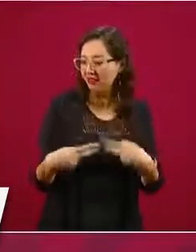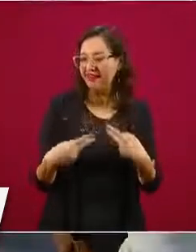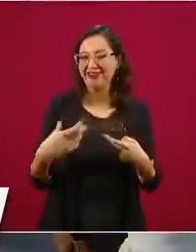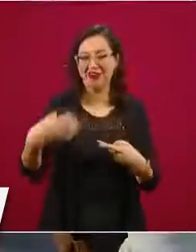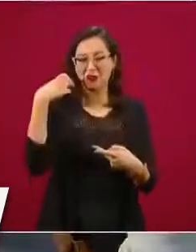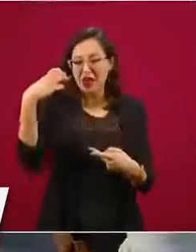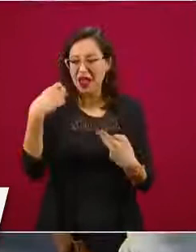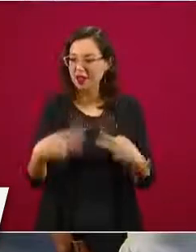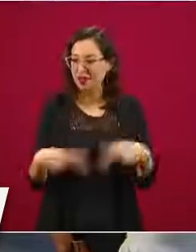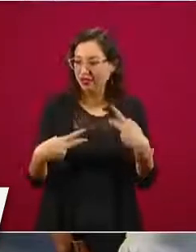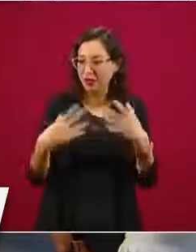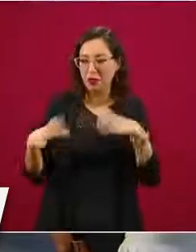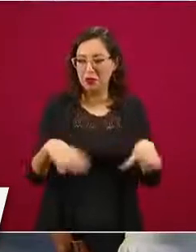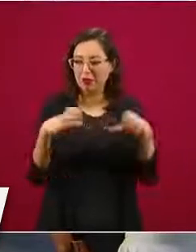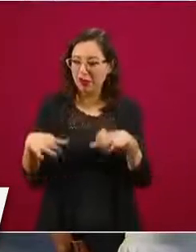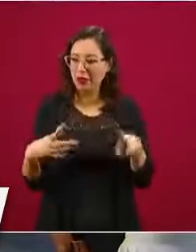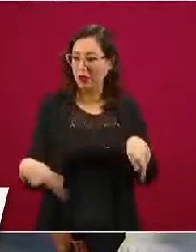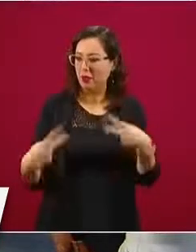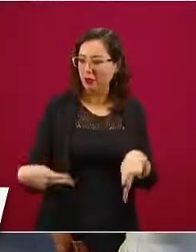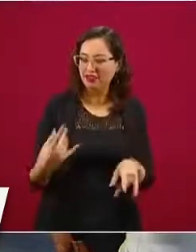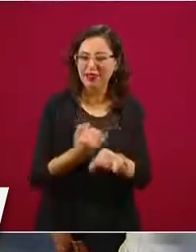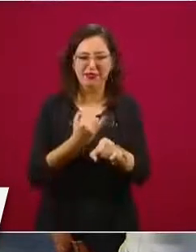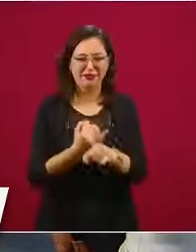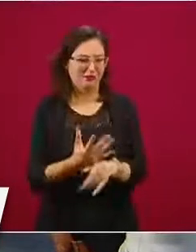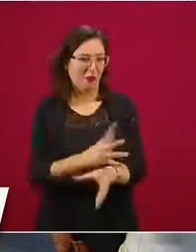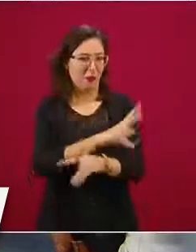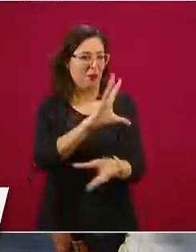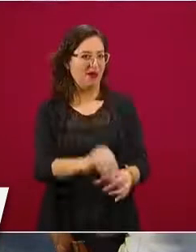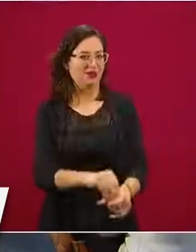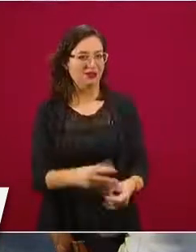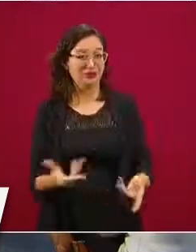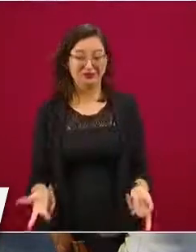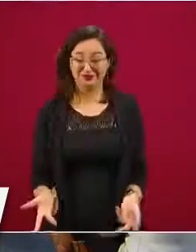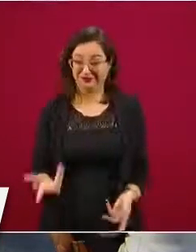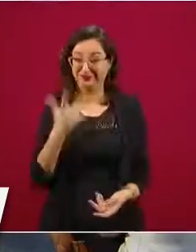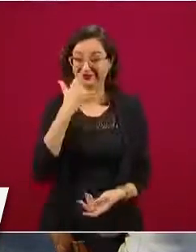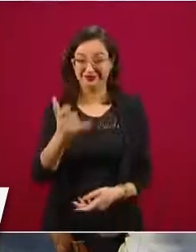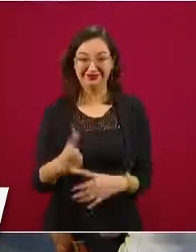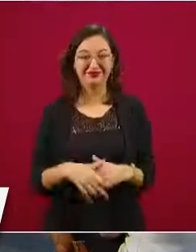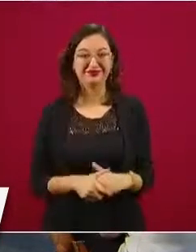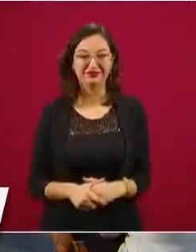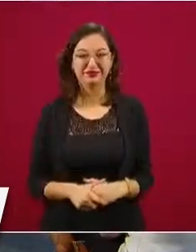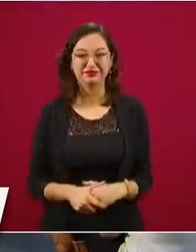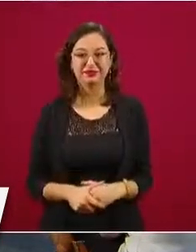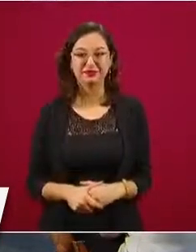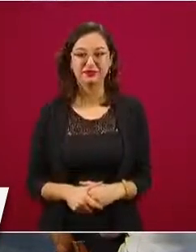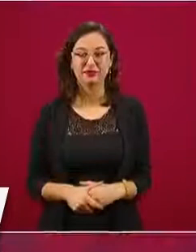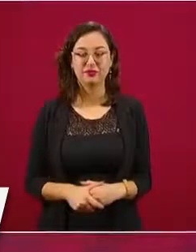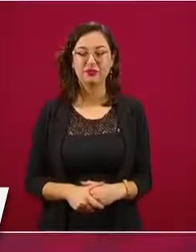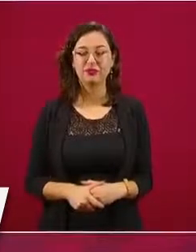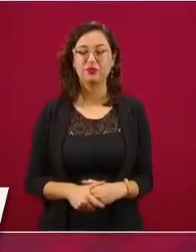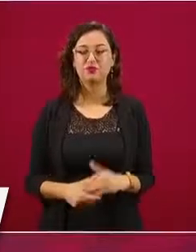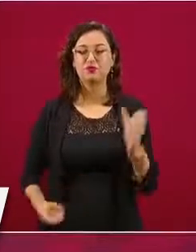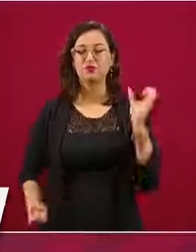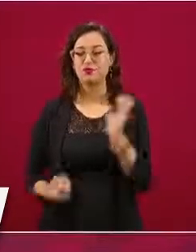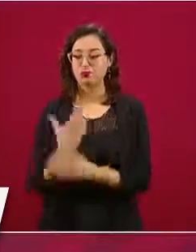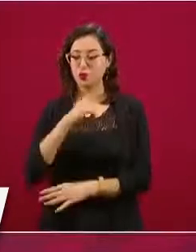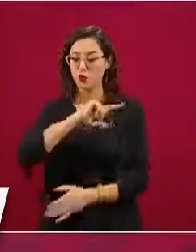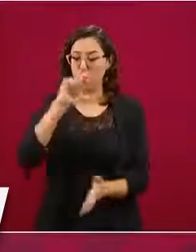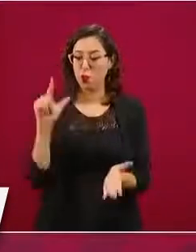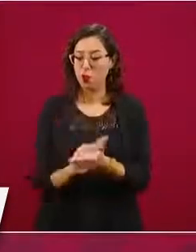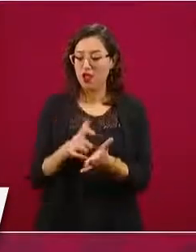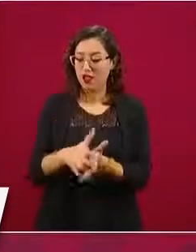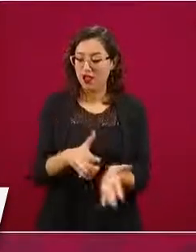Entonces, en la ley de austeridad y desde